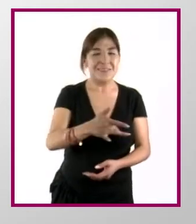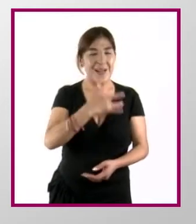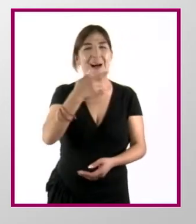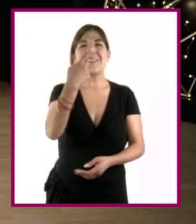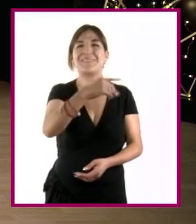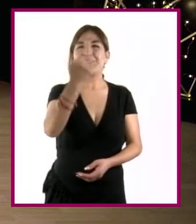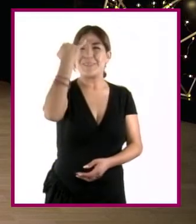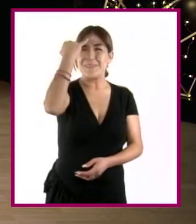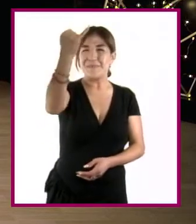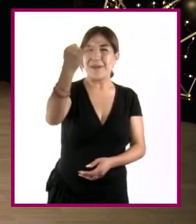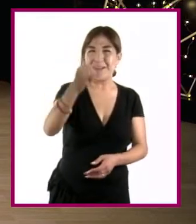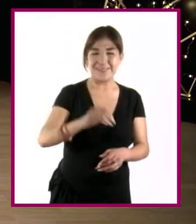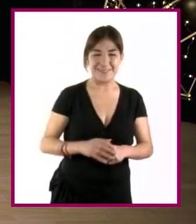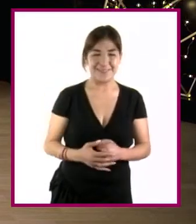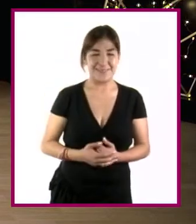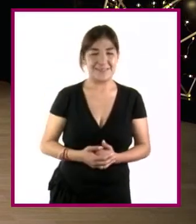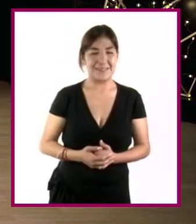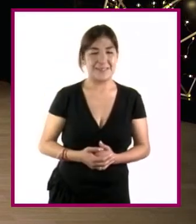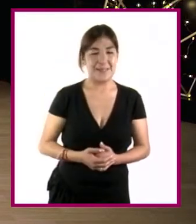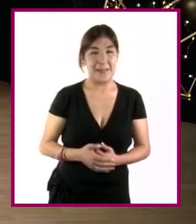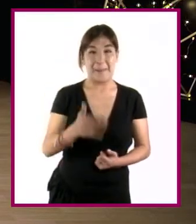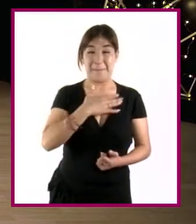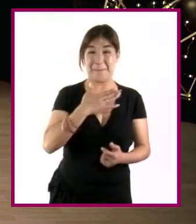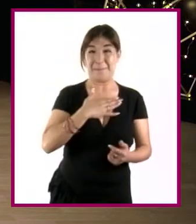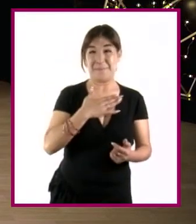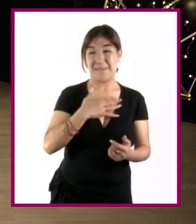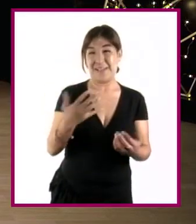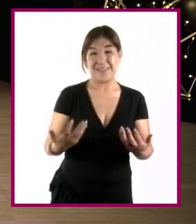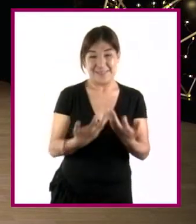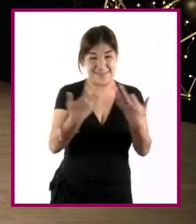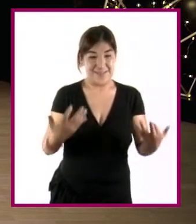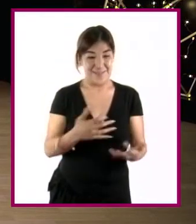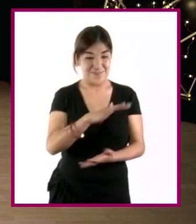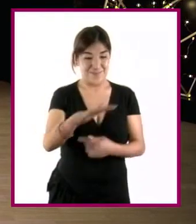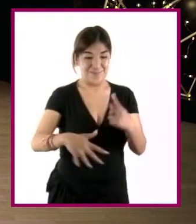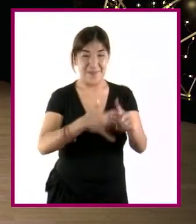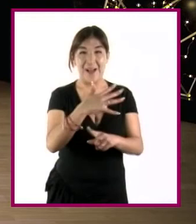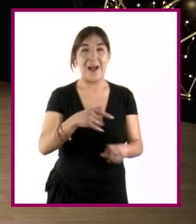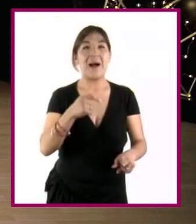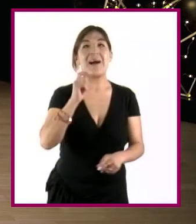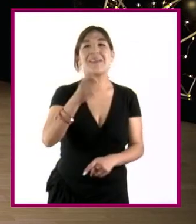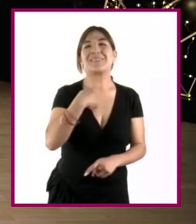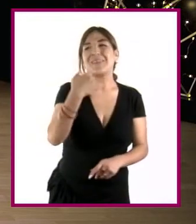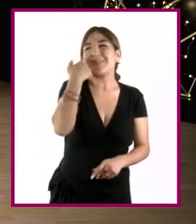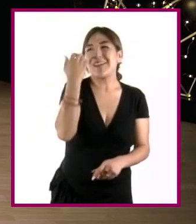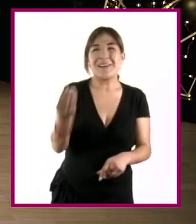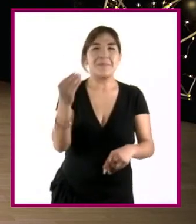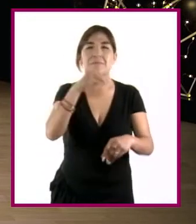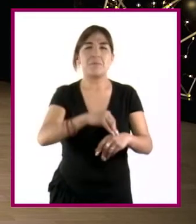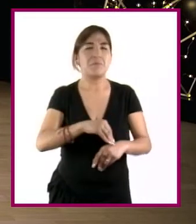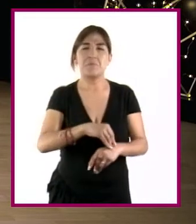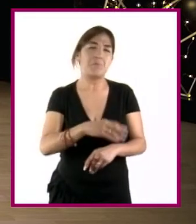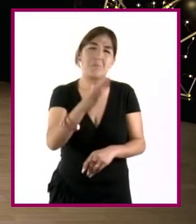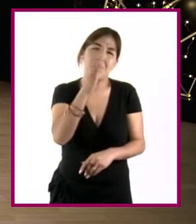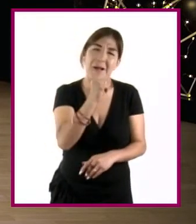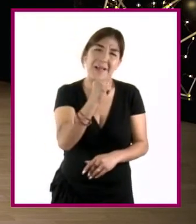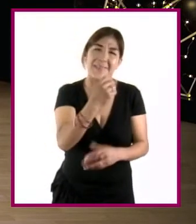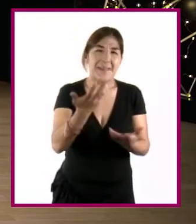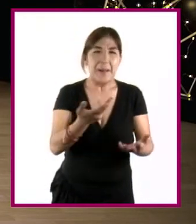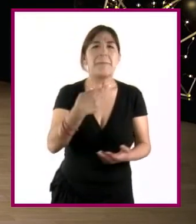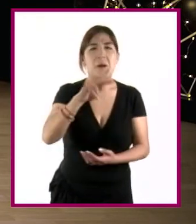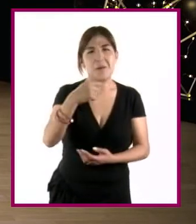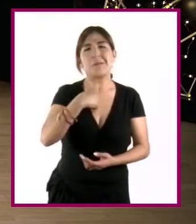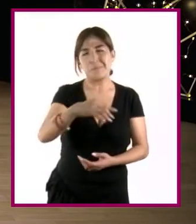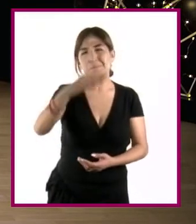imaginación. Pues a lo mejor en mi terreno no me cabe todo lo que he pensado para mi hogar, pero sí que puedo construir una casa a mi gusto.